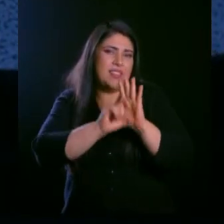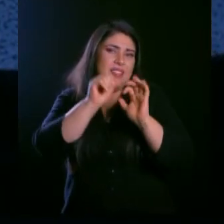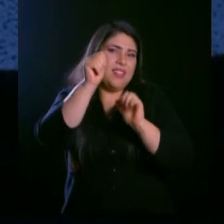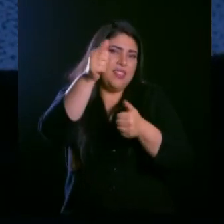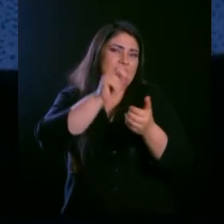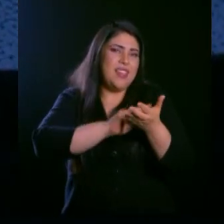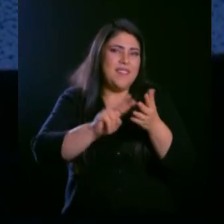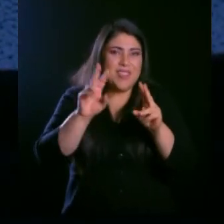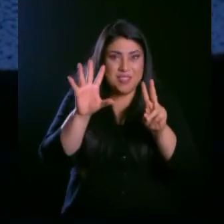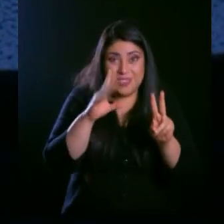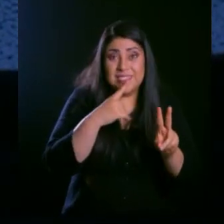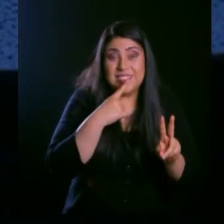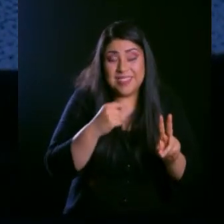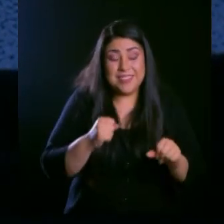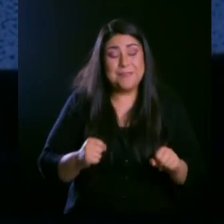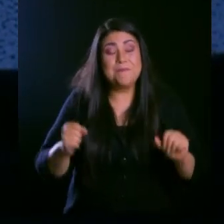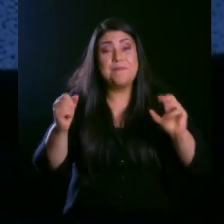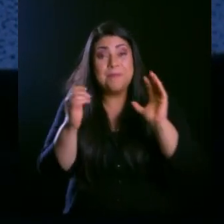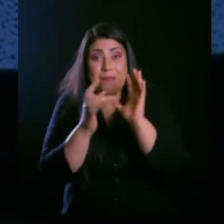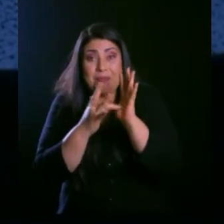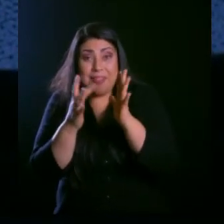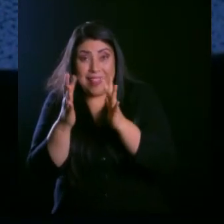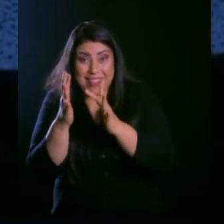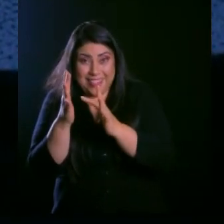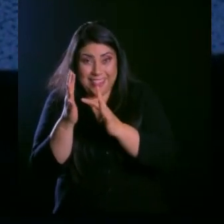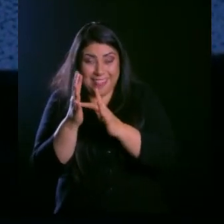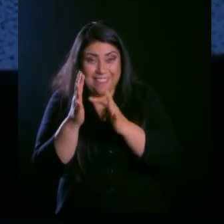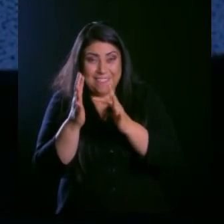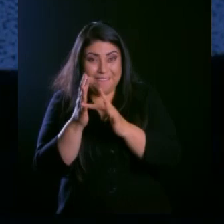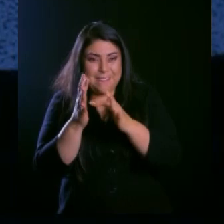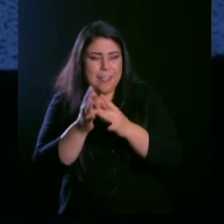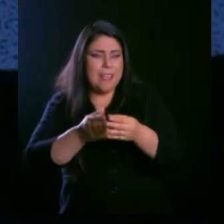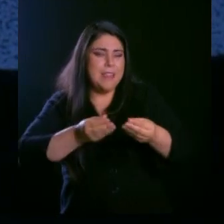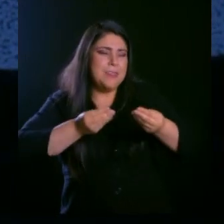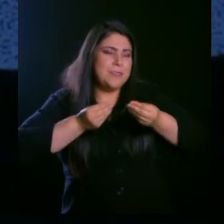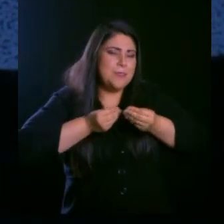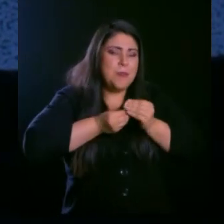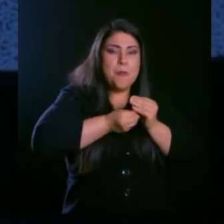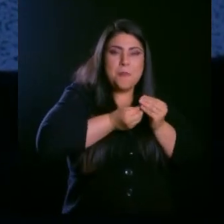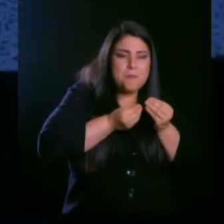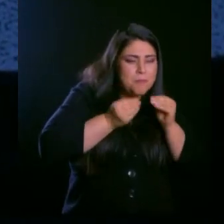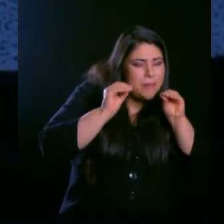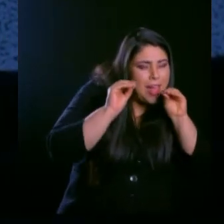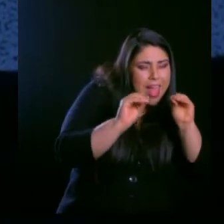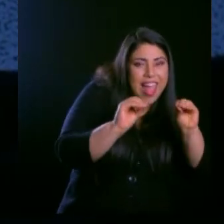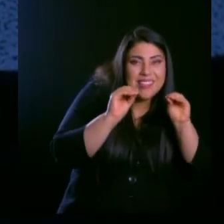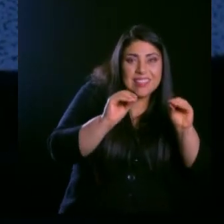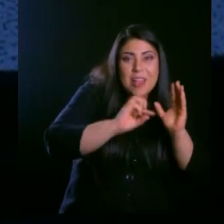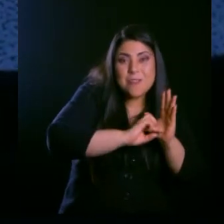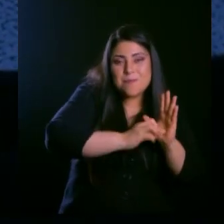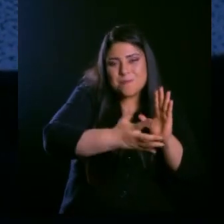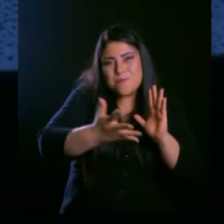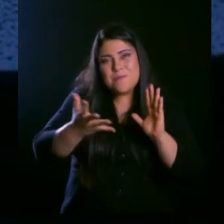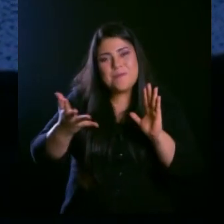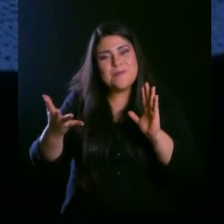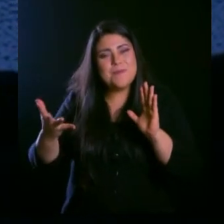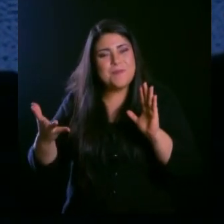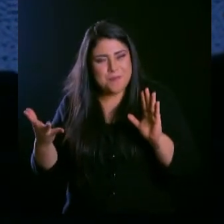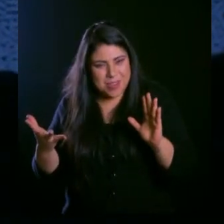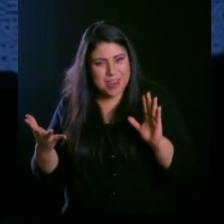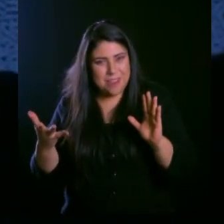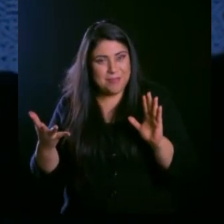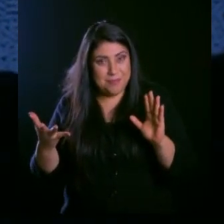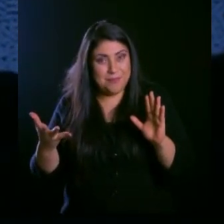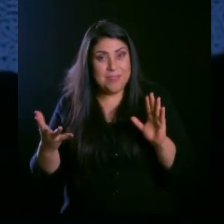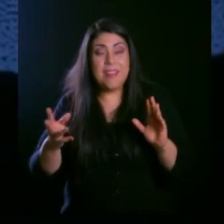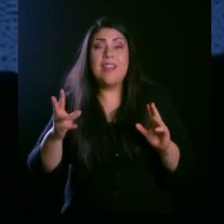cuando Jesús está dando una parábola sobre la vid verdadera, hay un momento que Él dice, si permaneciéreis en mí, si